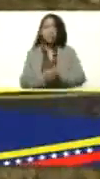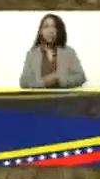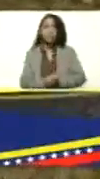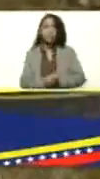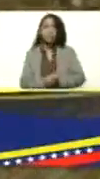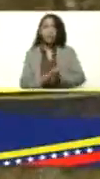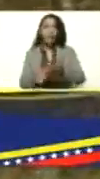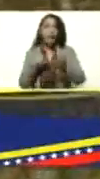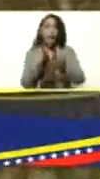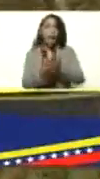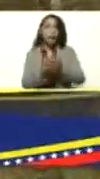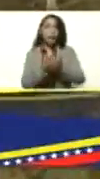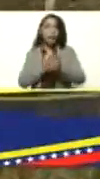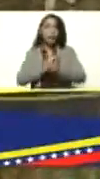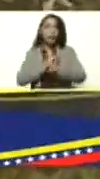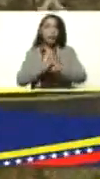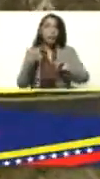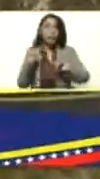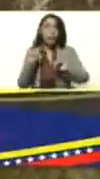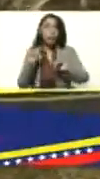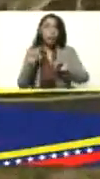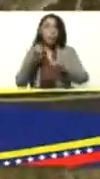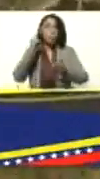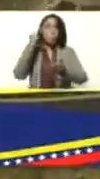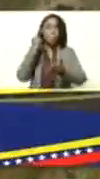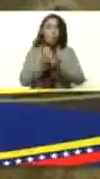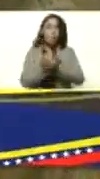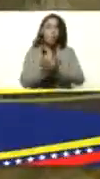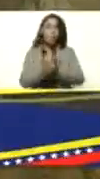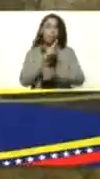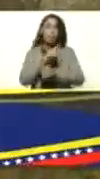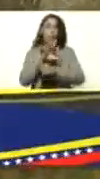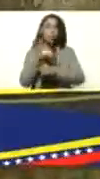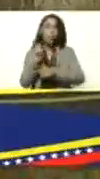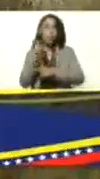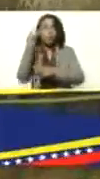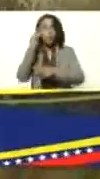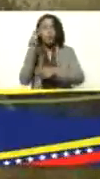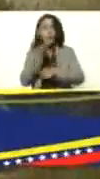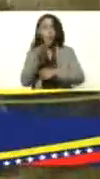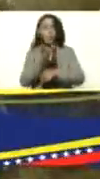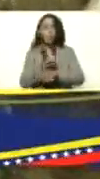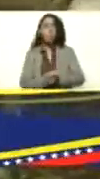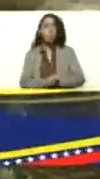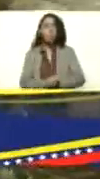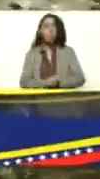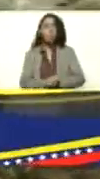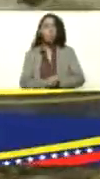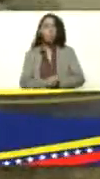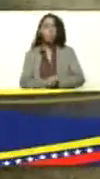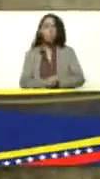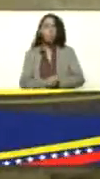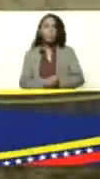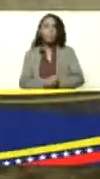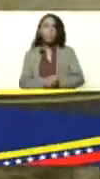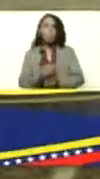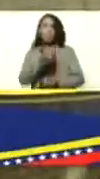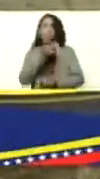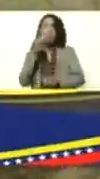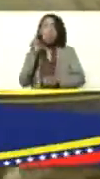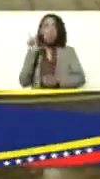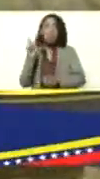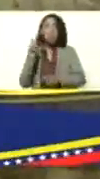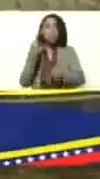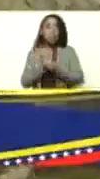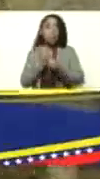hasta que llega el término ya de matanza, que es a partir de los 150 días o 170 días. Correcto. Es un trabajo